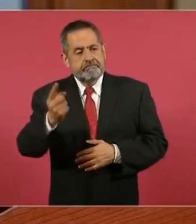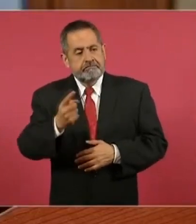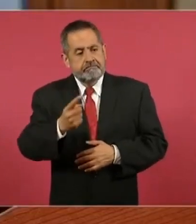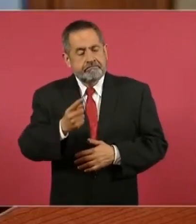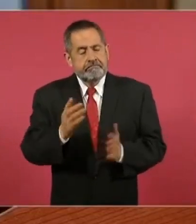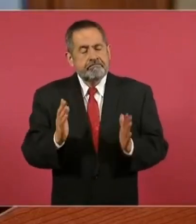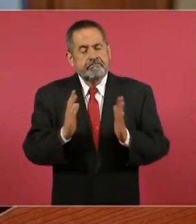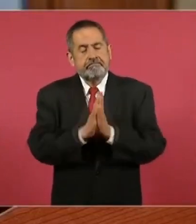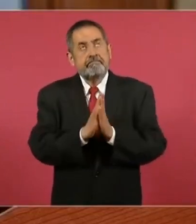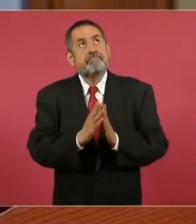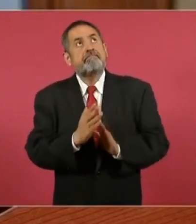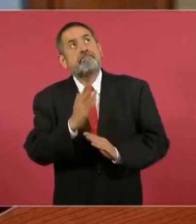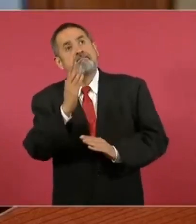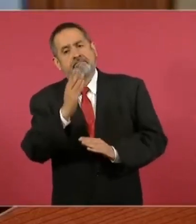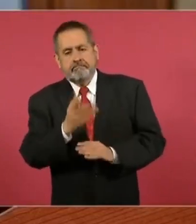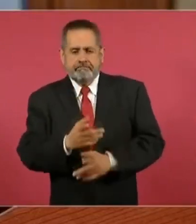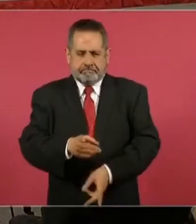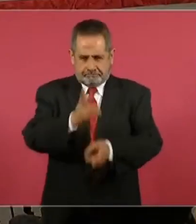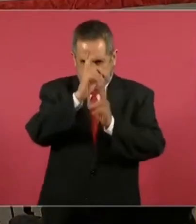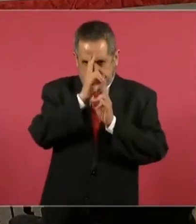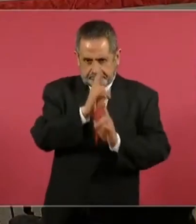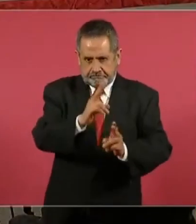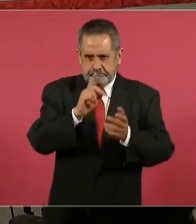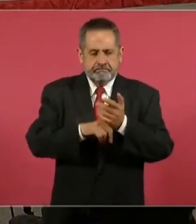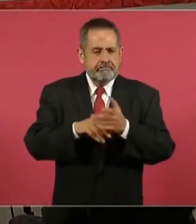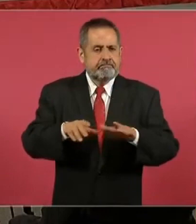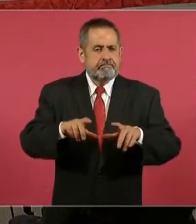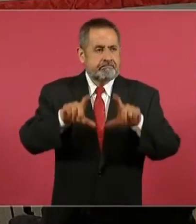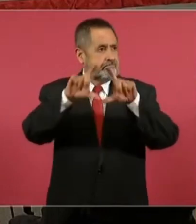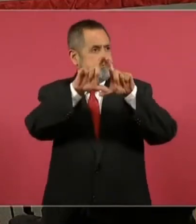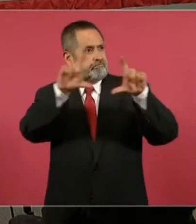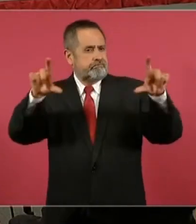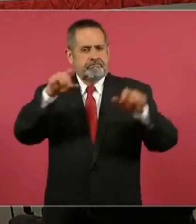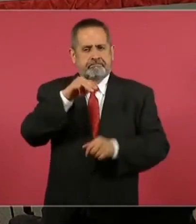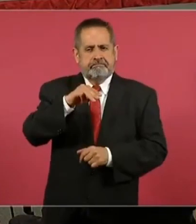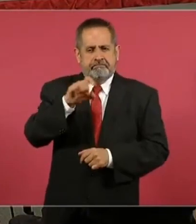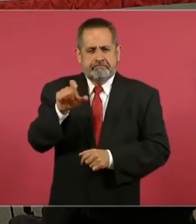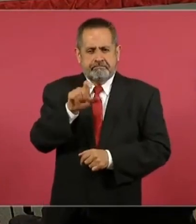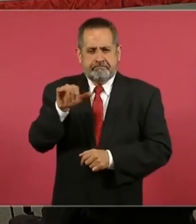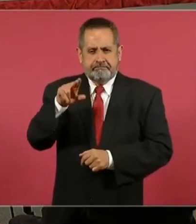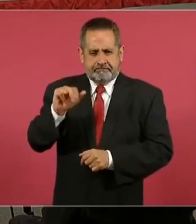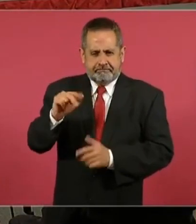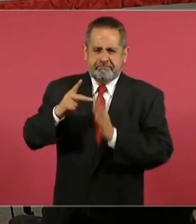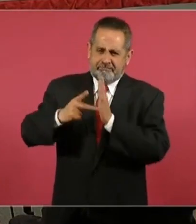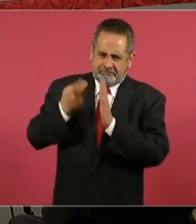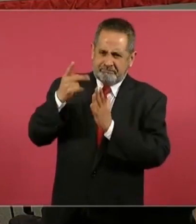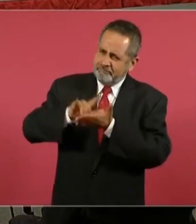aquí está su homenaje, Mexicana volando de nuevo.